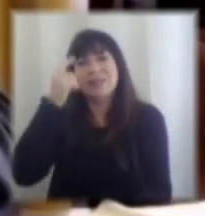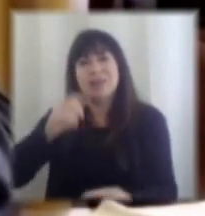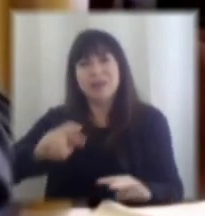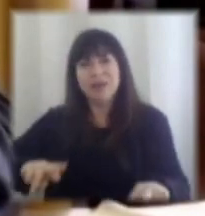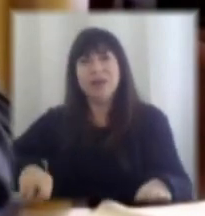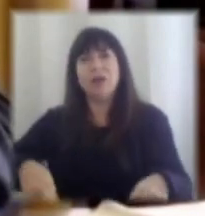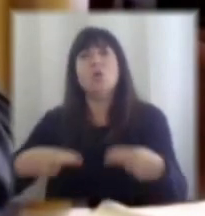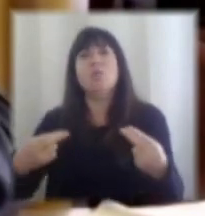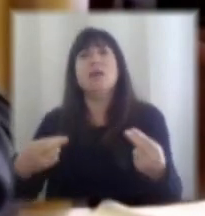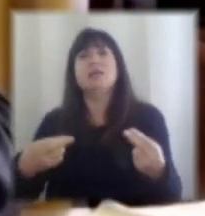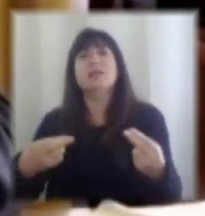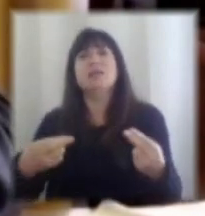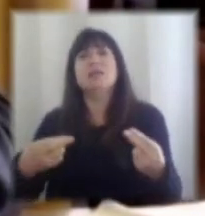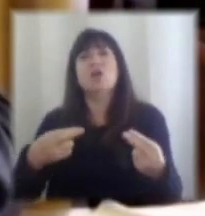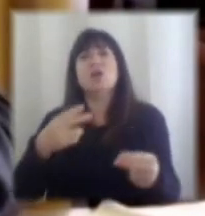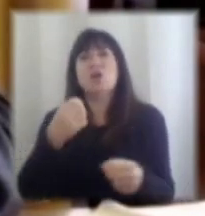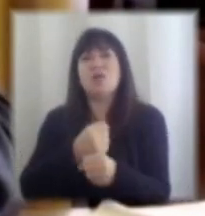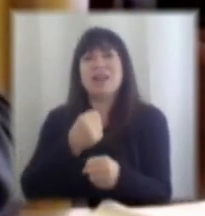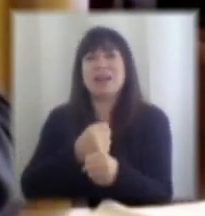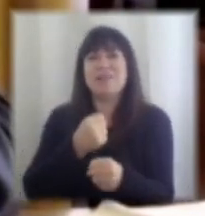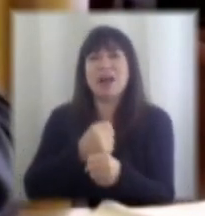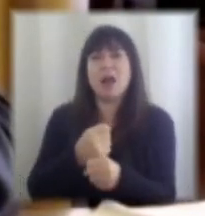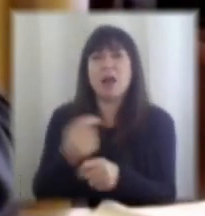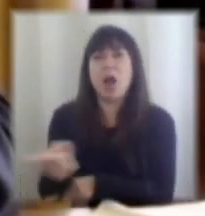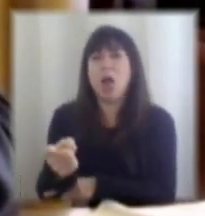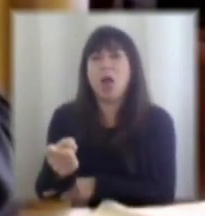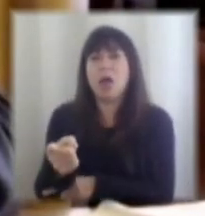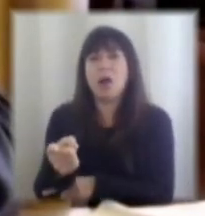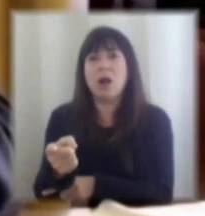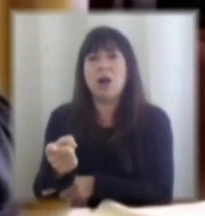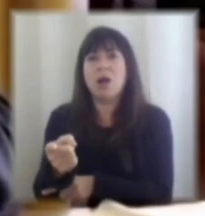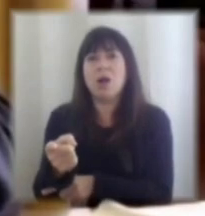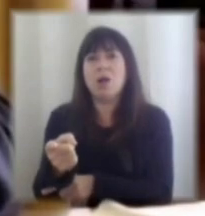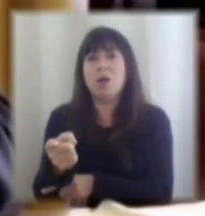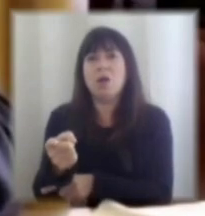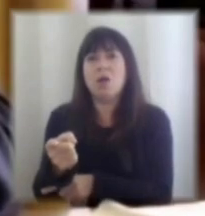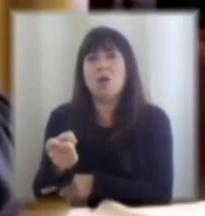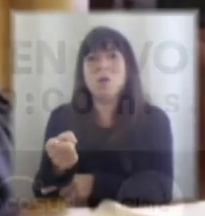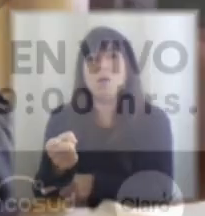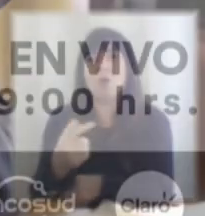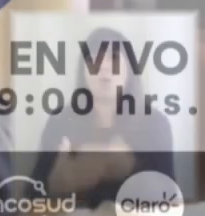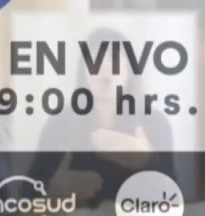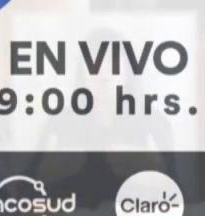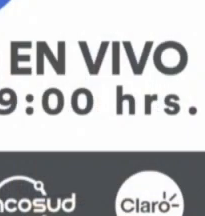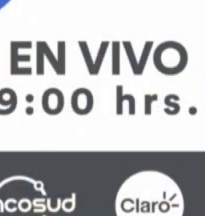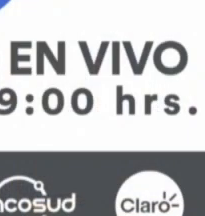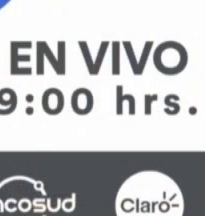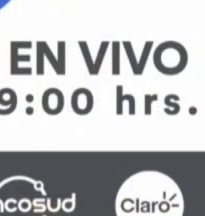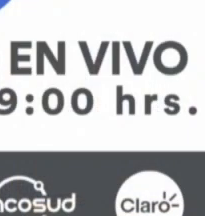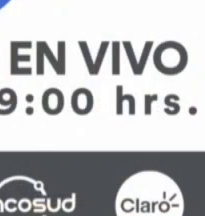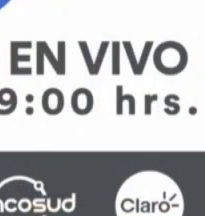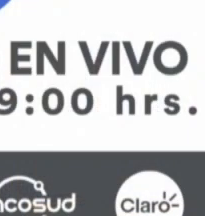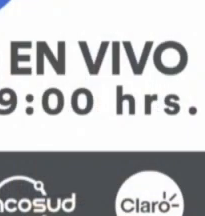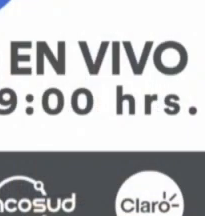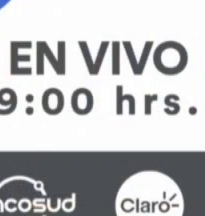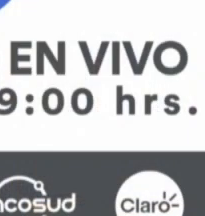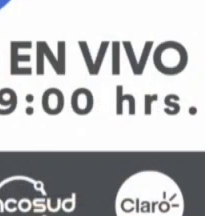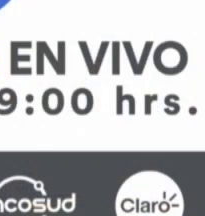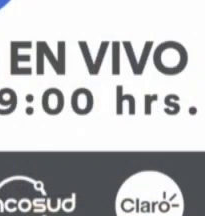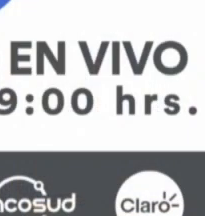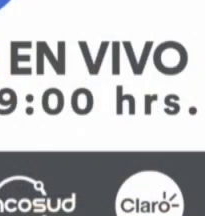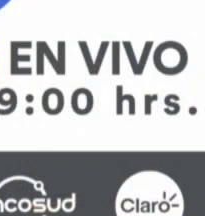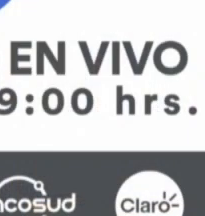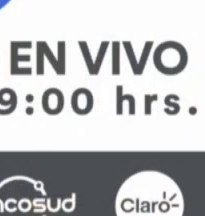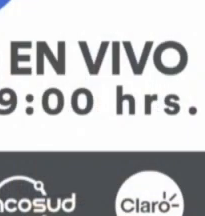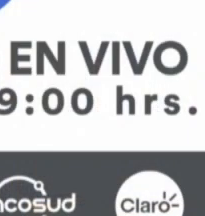no va operar con piloto automático no va ser por osmosis no va a ser espontáneo bueno tuve